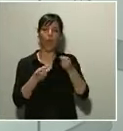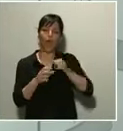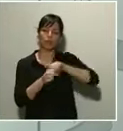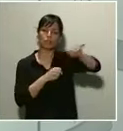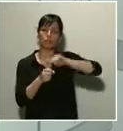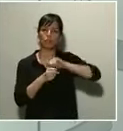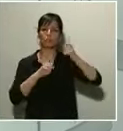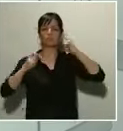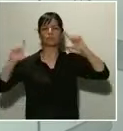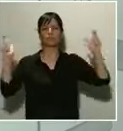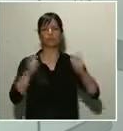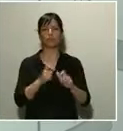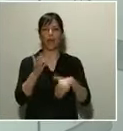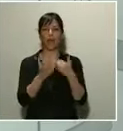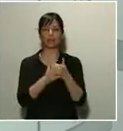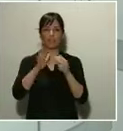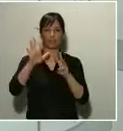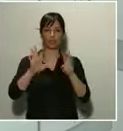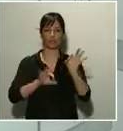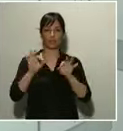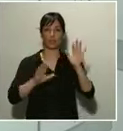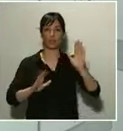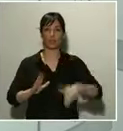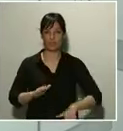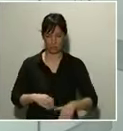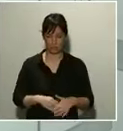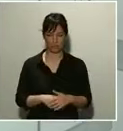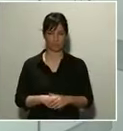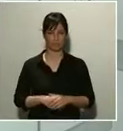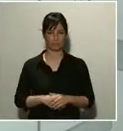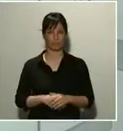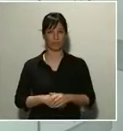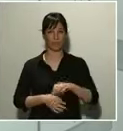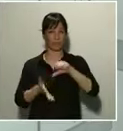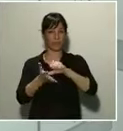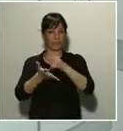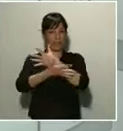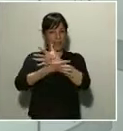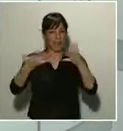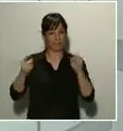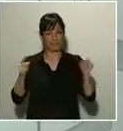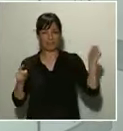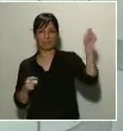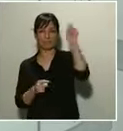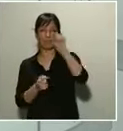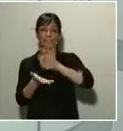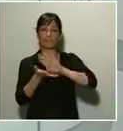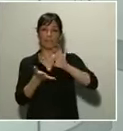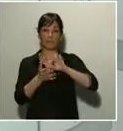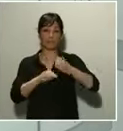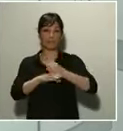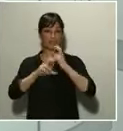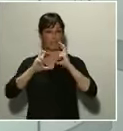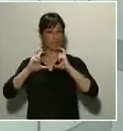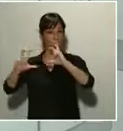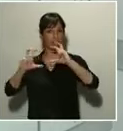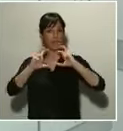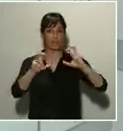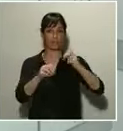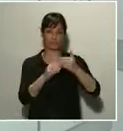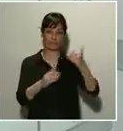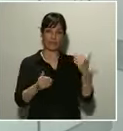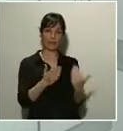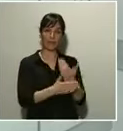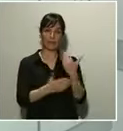82%. En cuanto a las grandes ciudades, los servicios de cercanías llevan estos días entre un 90 y un